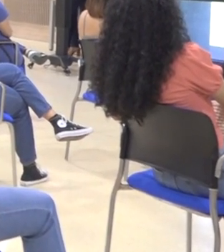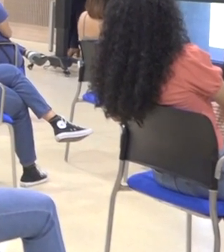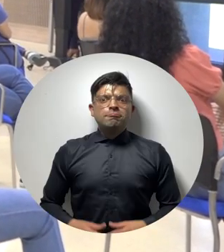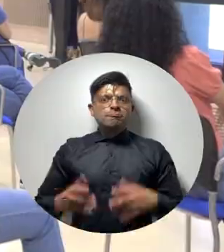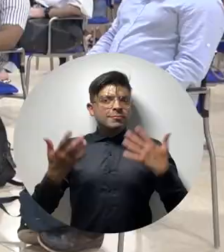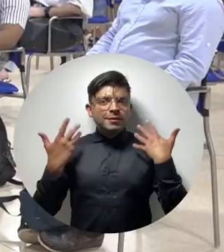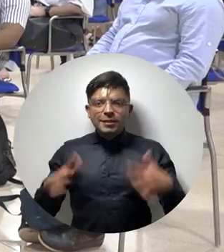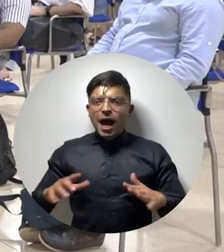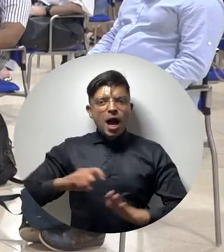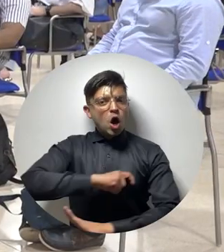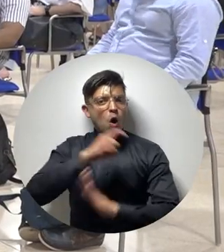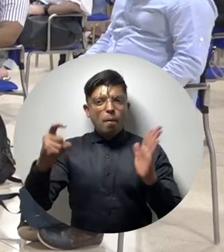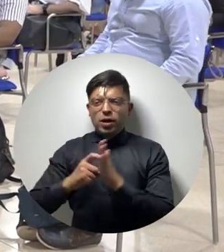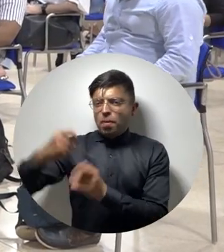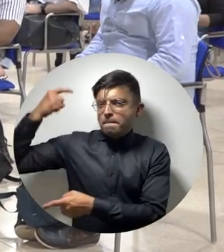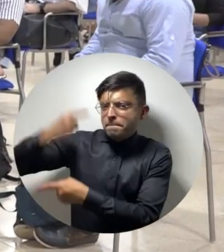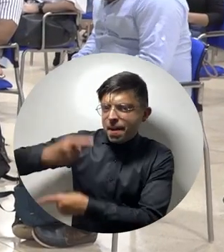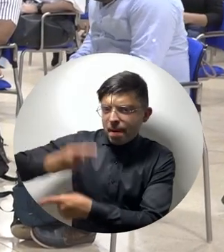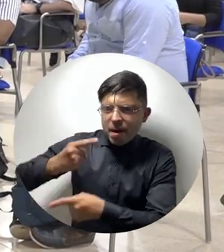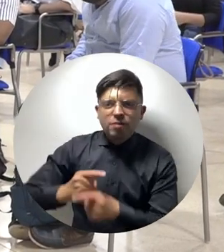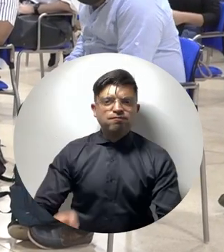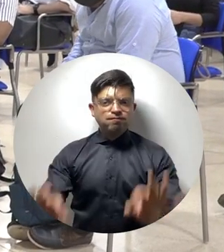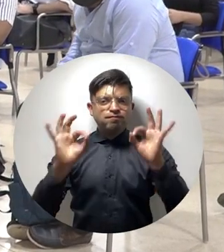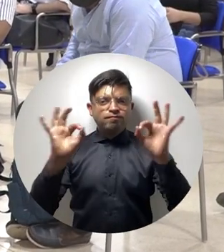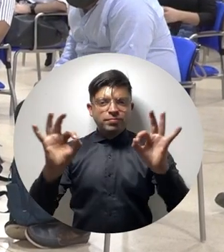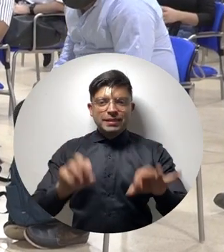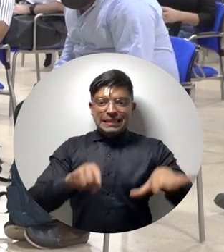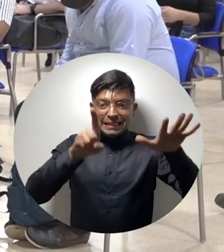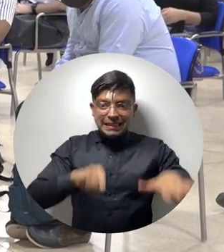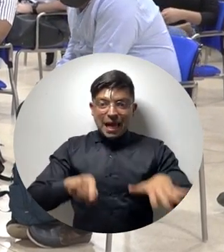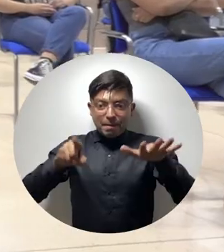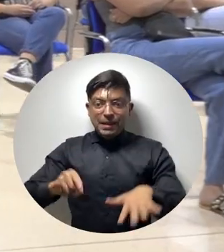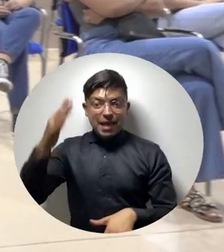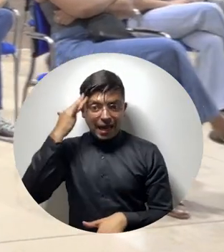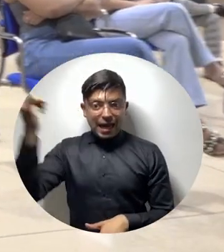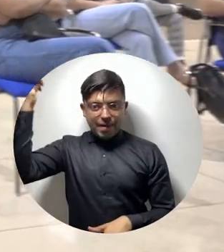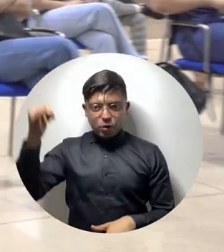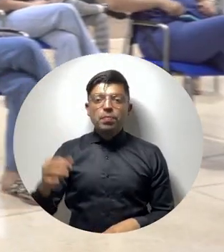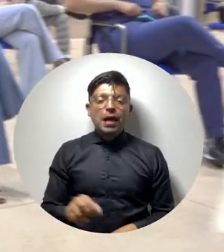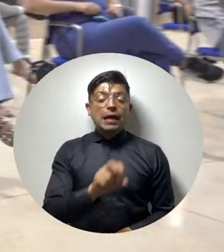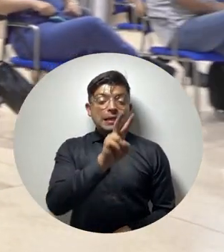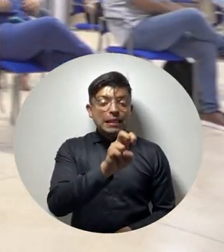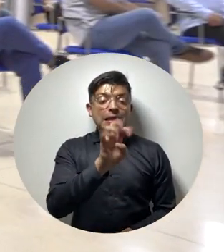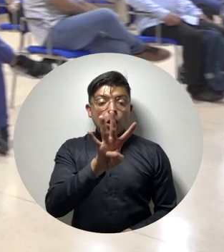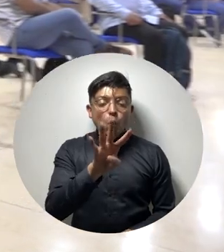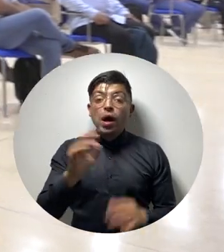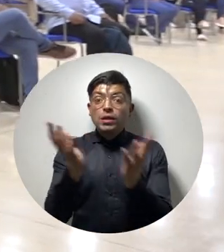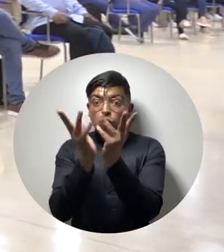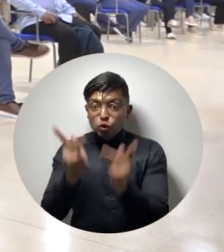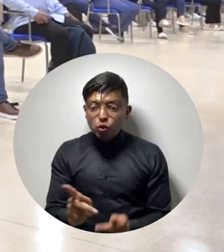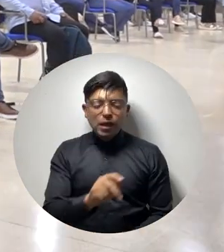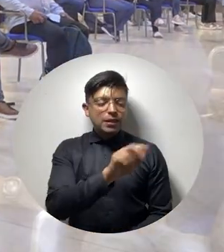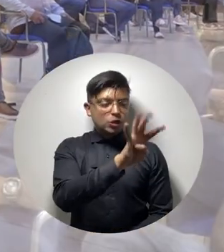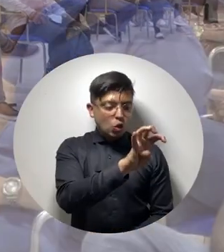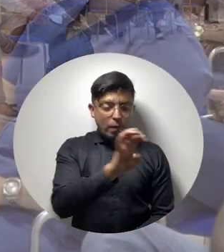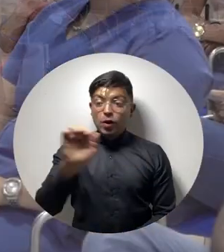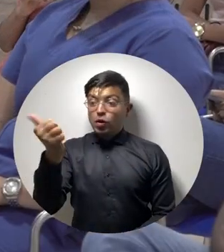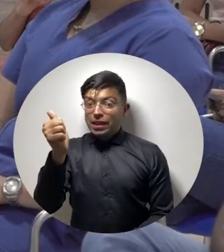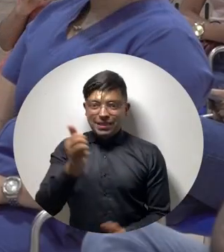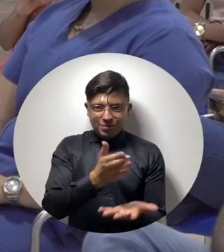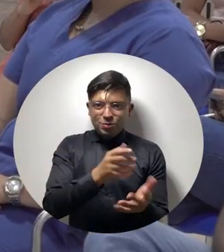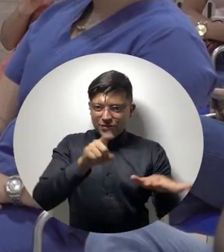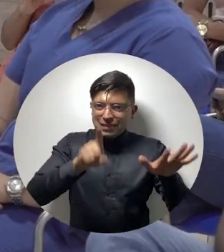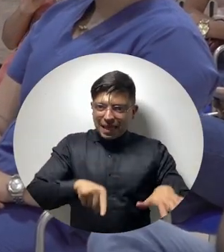Luego de cumplir satisfactoriamente con los semestres académicos, 74 estudiantes de noveno y décimo semestre del programa de